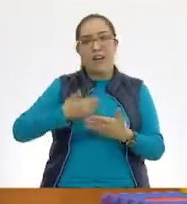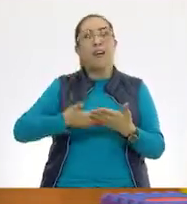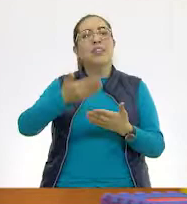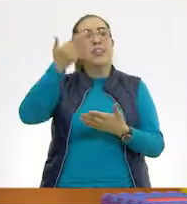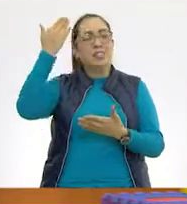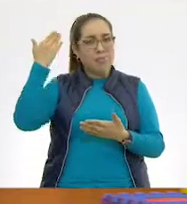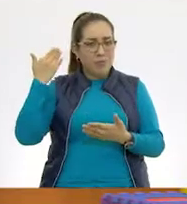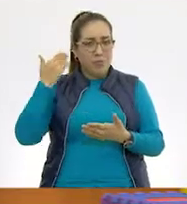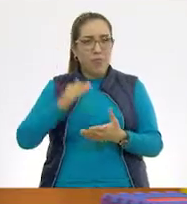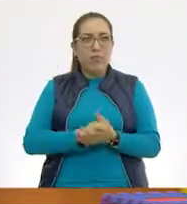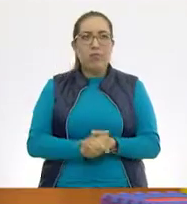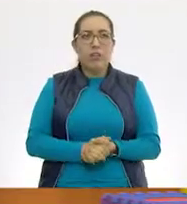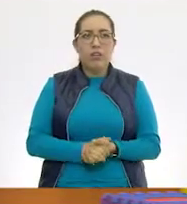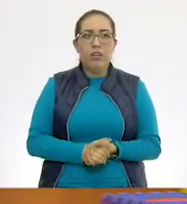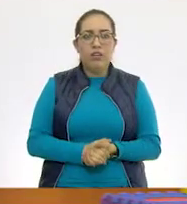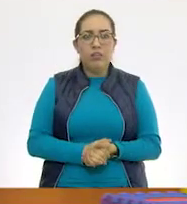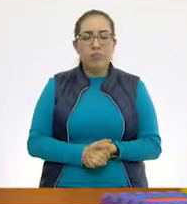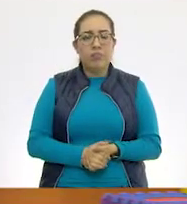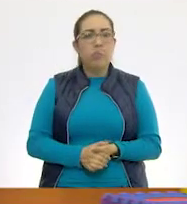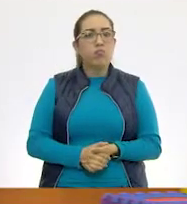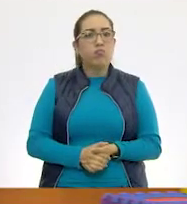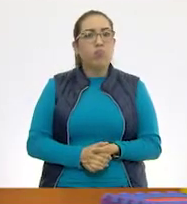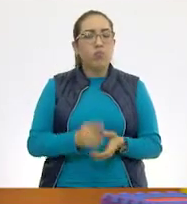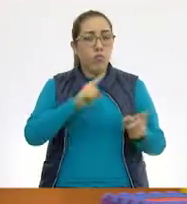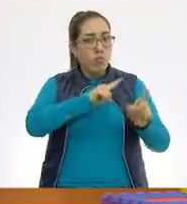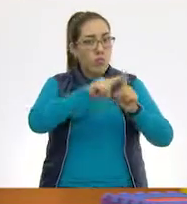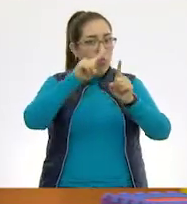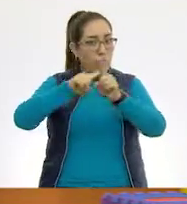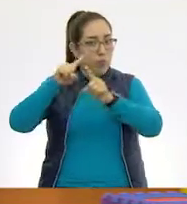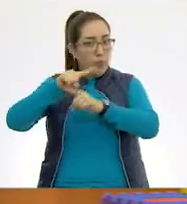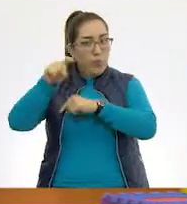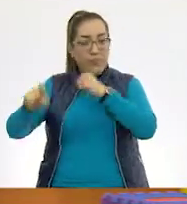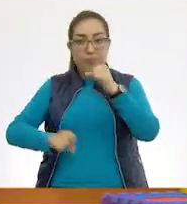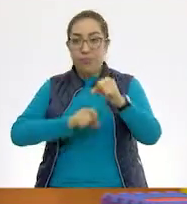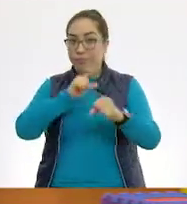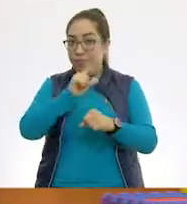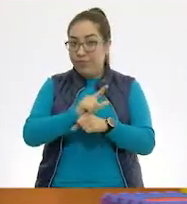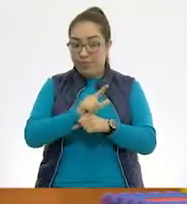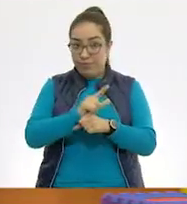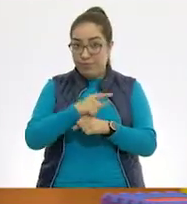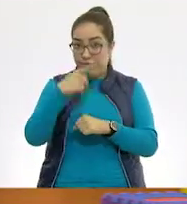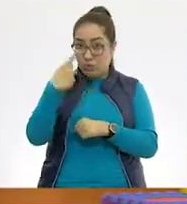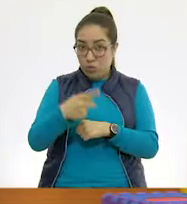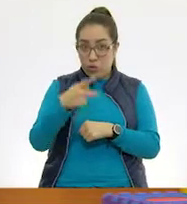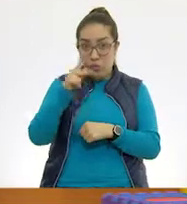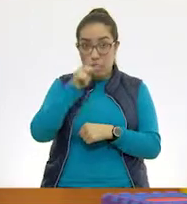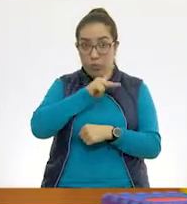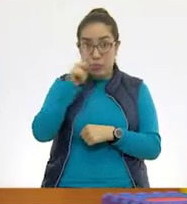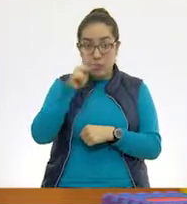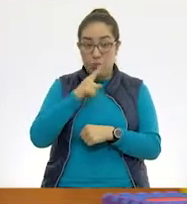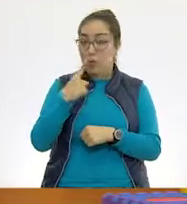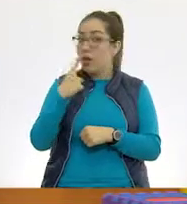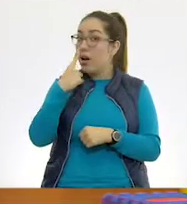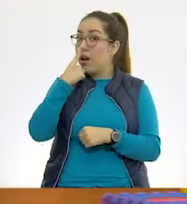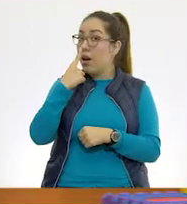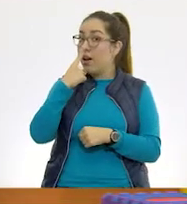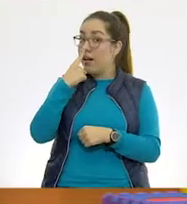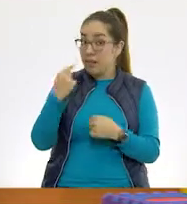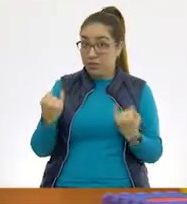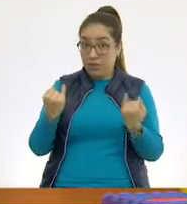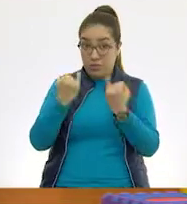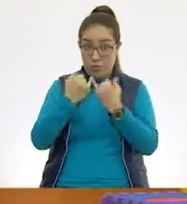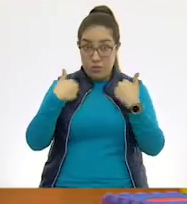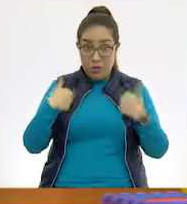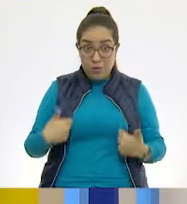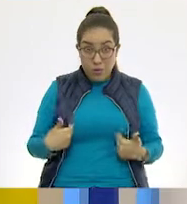lo recordaste tú también, hay varios seres vivos que no van a realizar su proceso de respiración o intercambio de gases de la misma